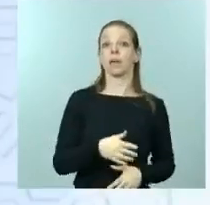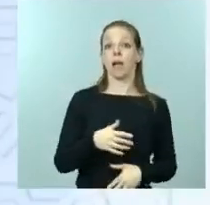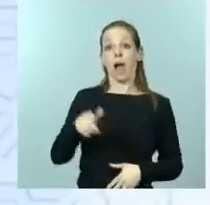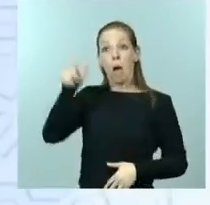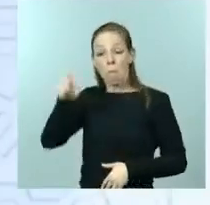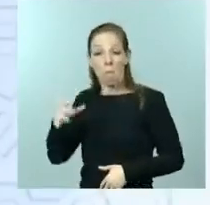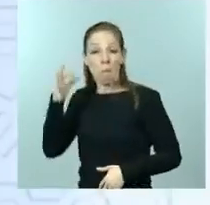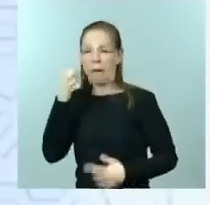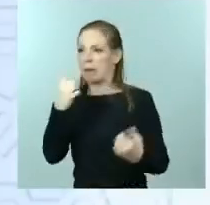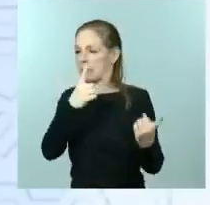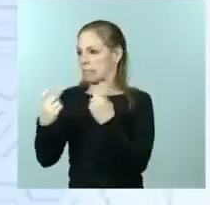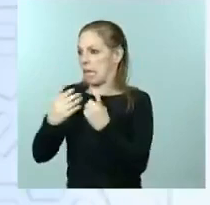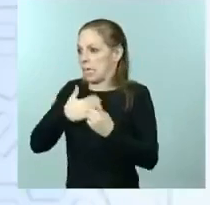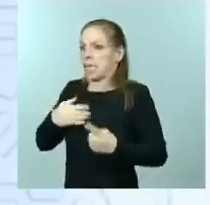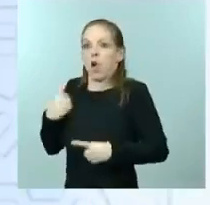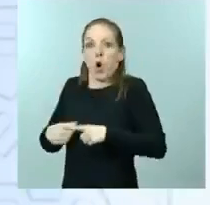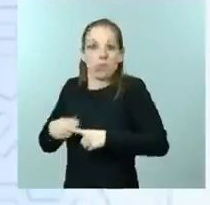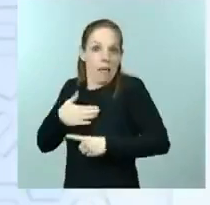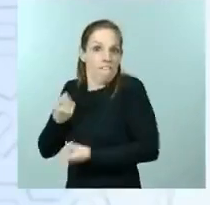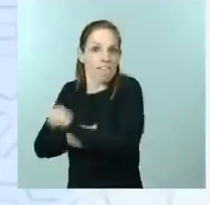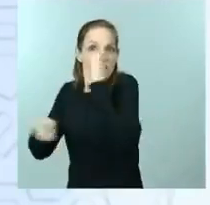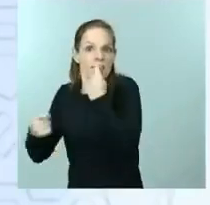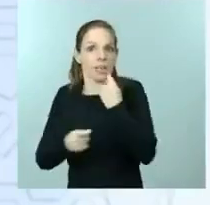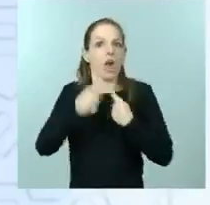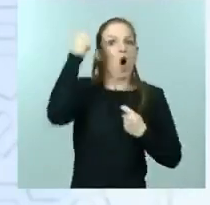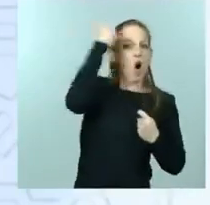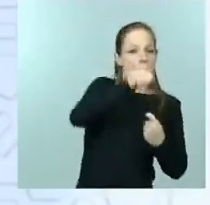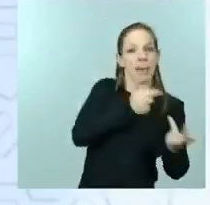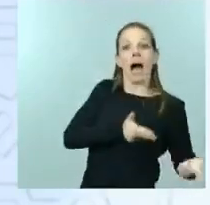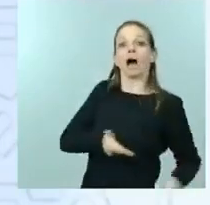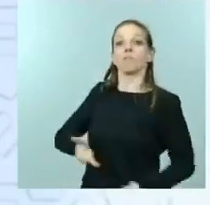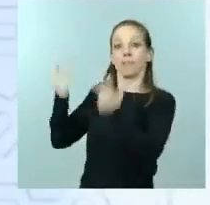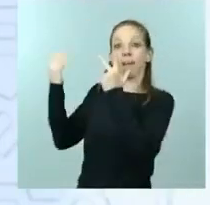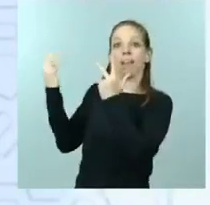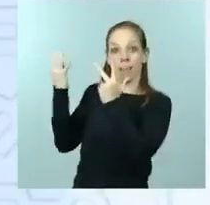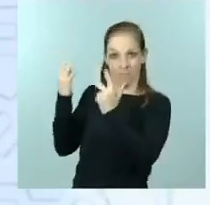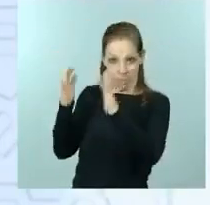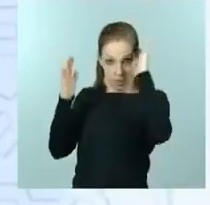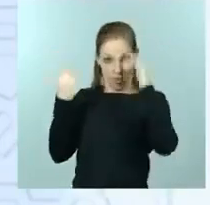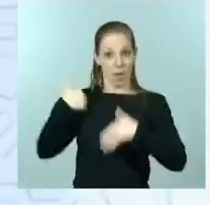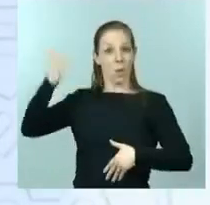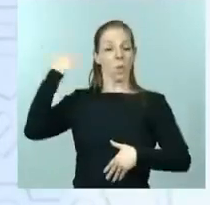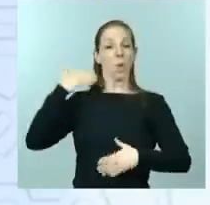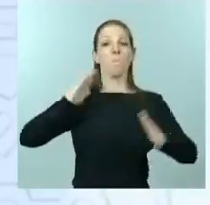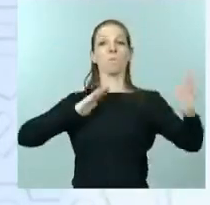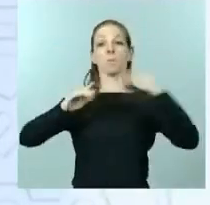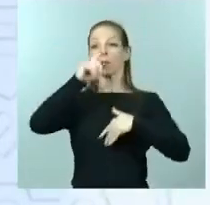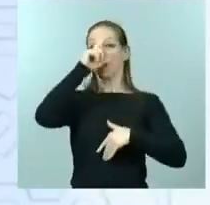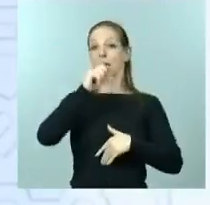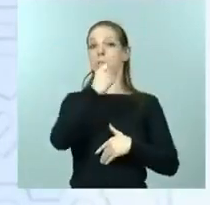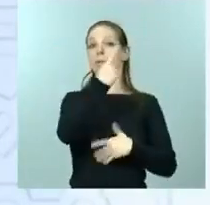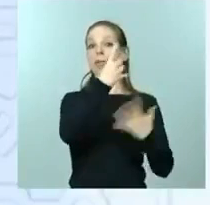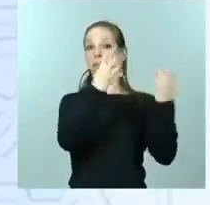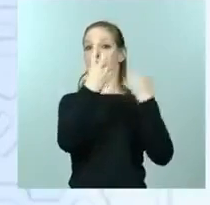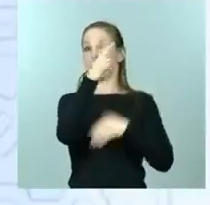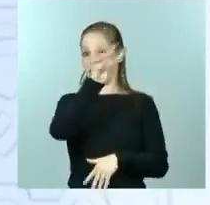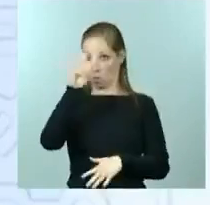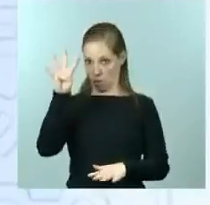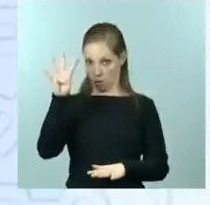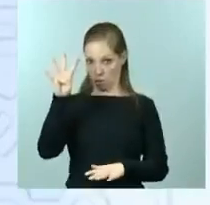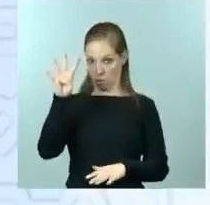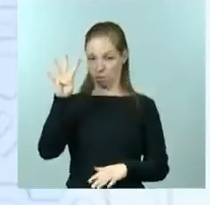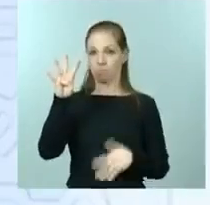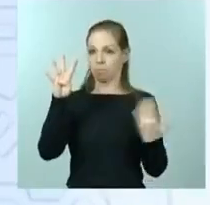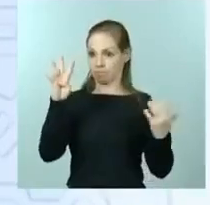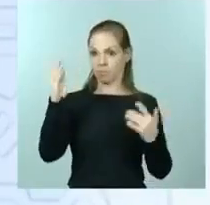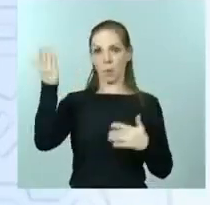para vender sus propiedades. Ese era el punto de partida de los nacidos en el año 1924. Una generación